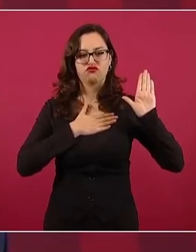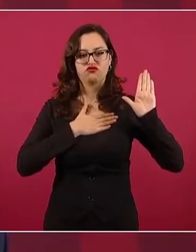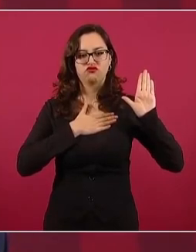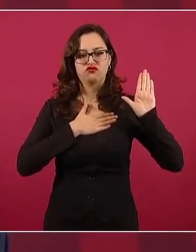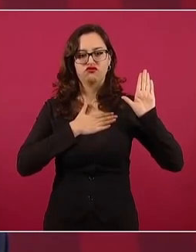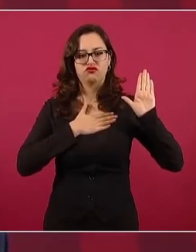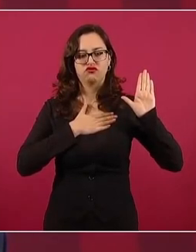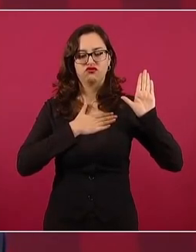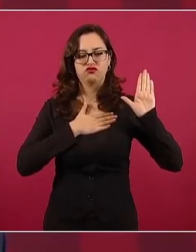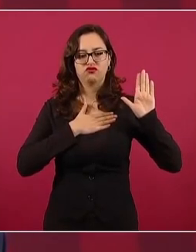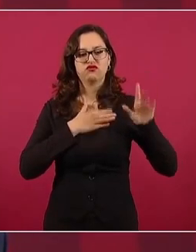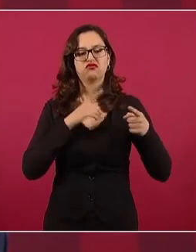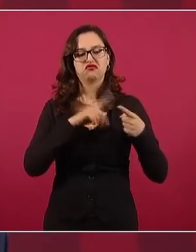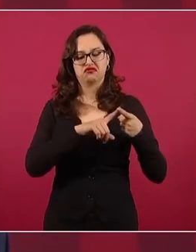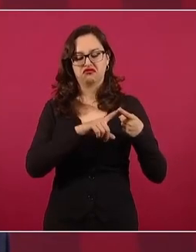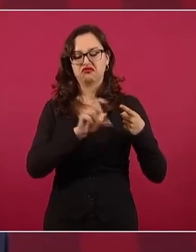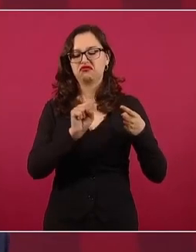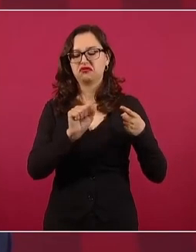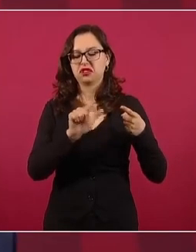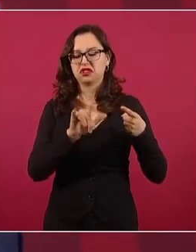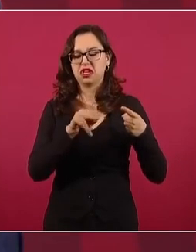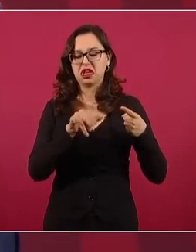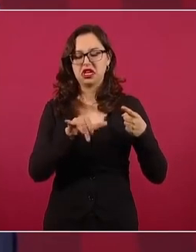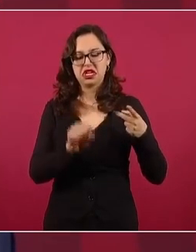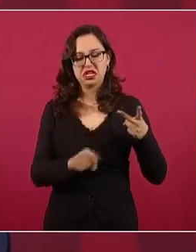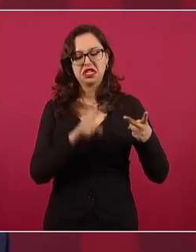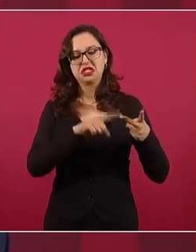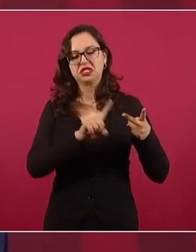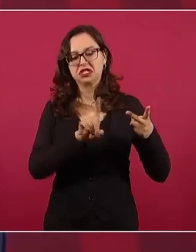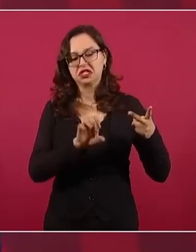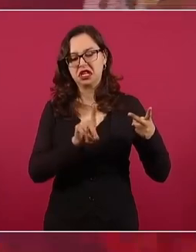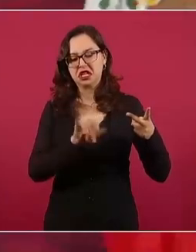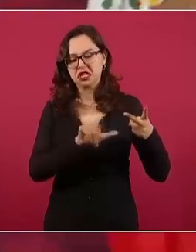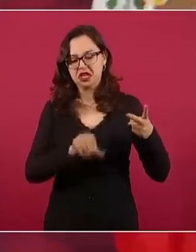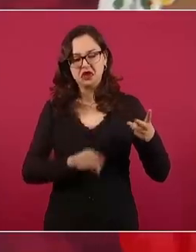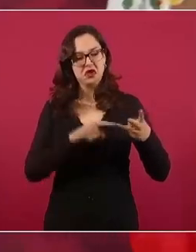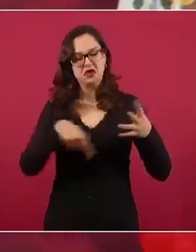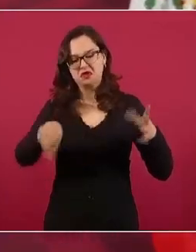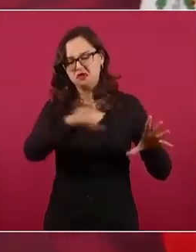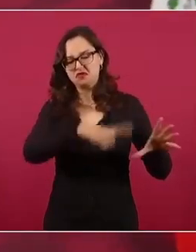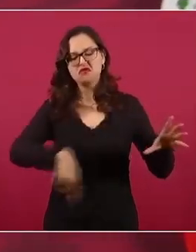a Salinas y a todos los salinistas.